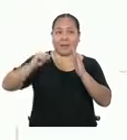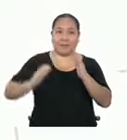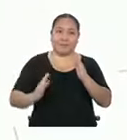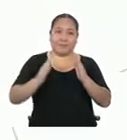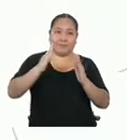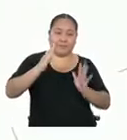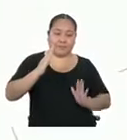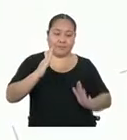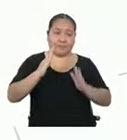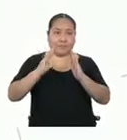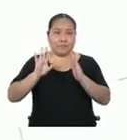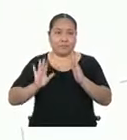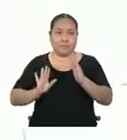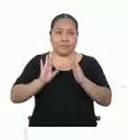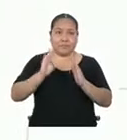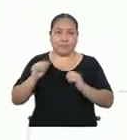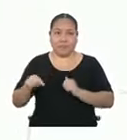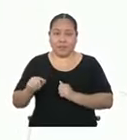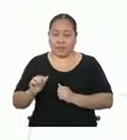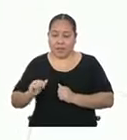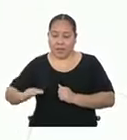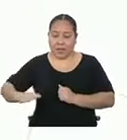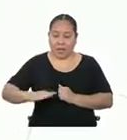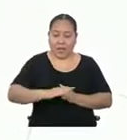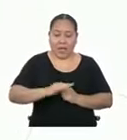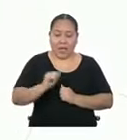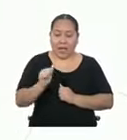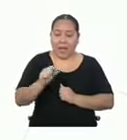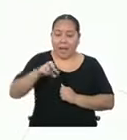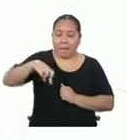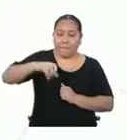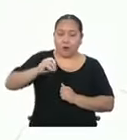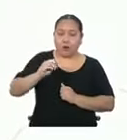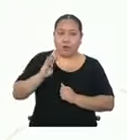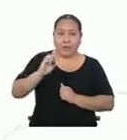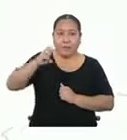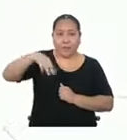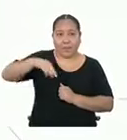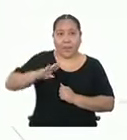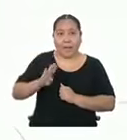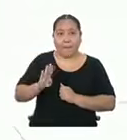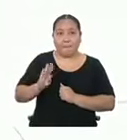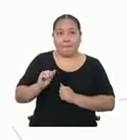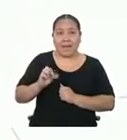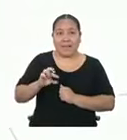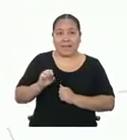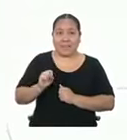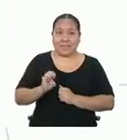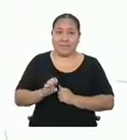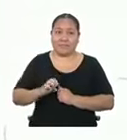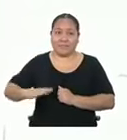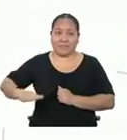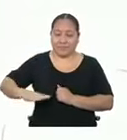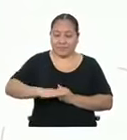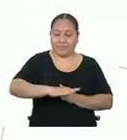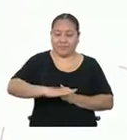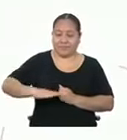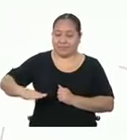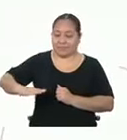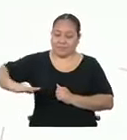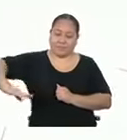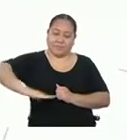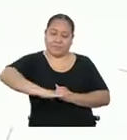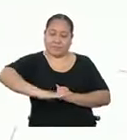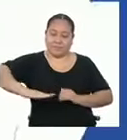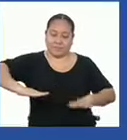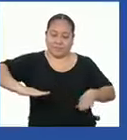por su parte, la apotema de la base es el segmento perpendicular que une el centro de la base con el punto medio de cualquier